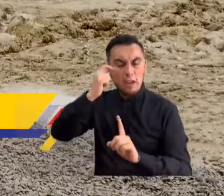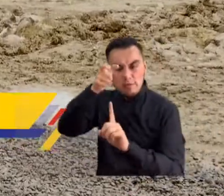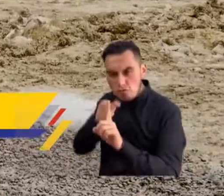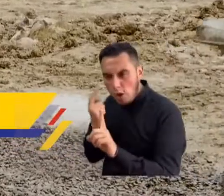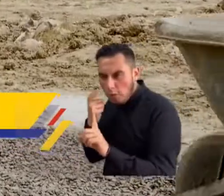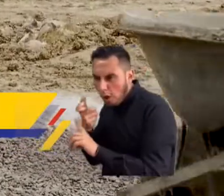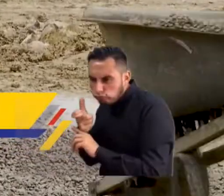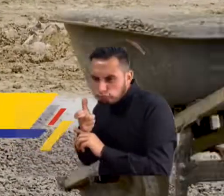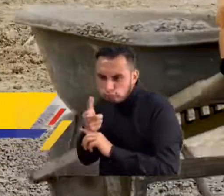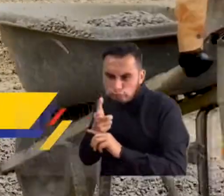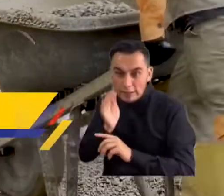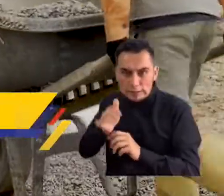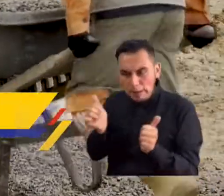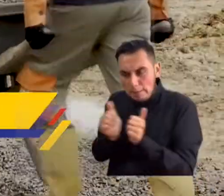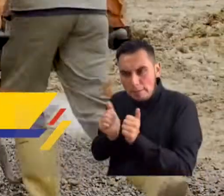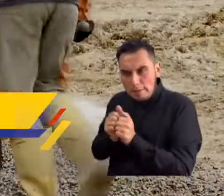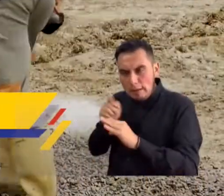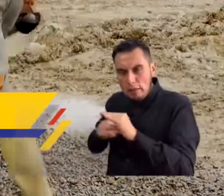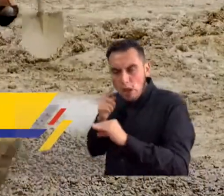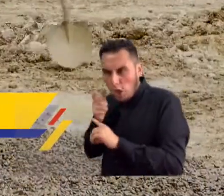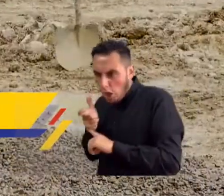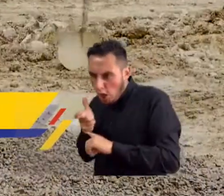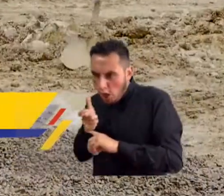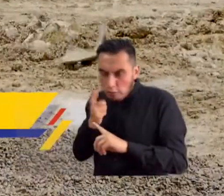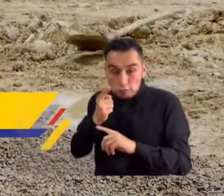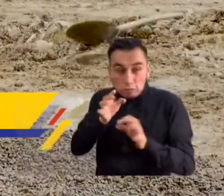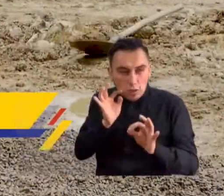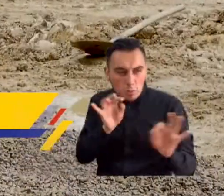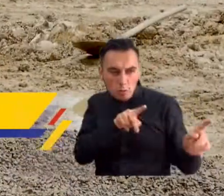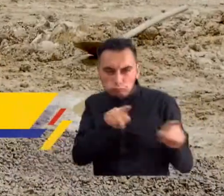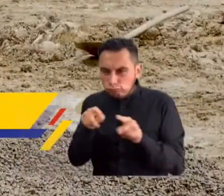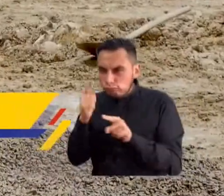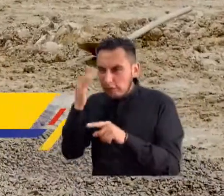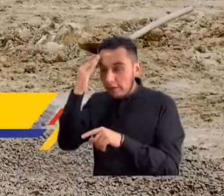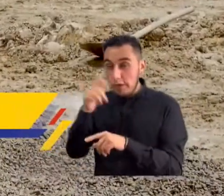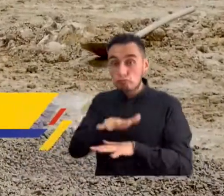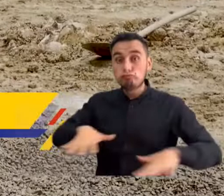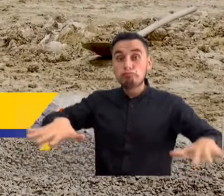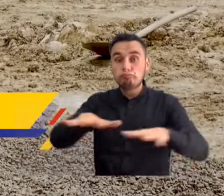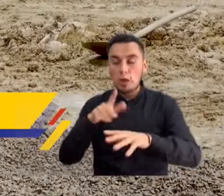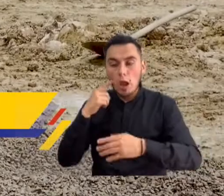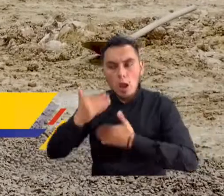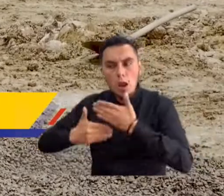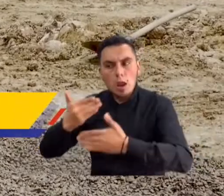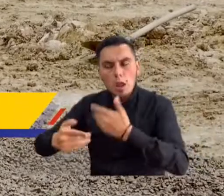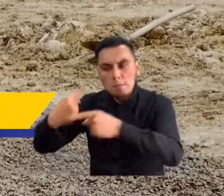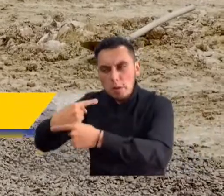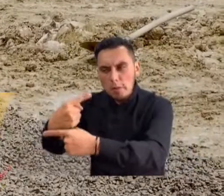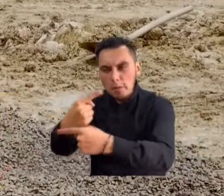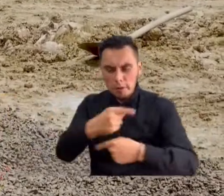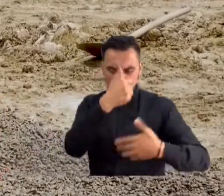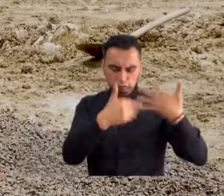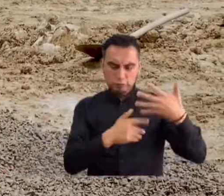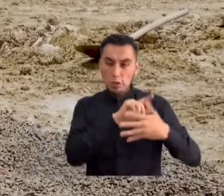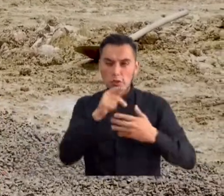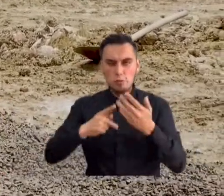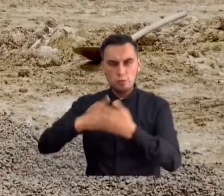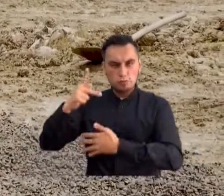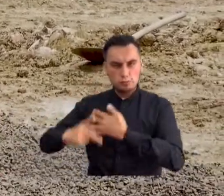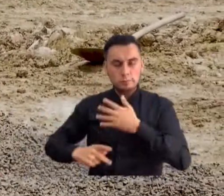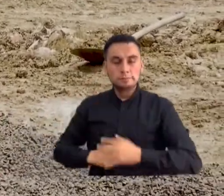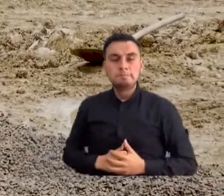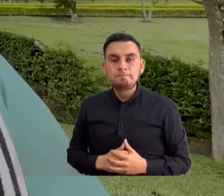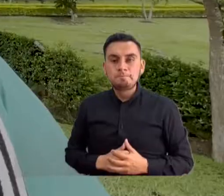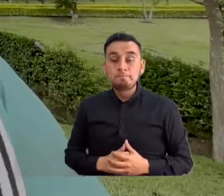ciudadanas que han estado acompañadas por la Contraloría General y son un aporte esencial para el seguimiento y cumplimiento en la ejecución de estos